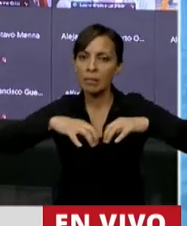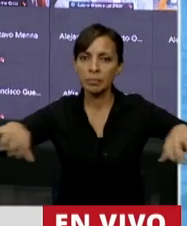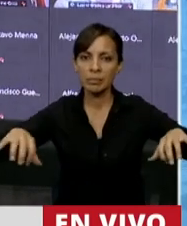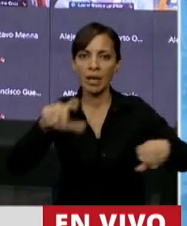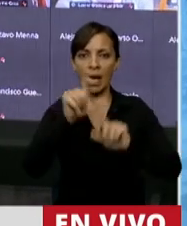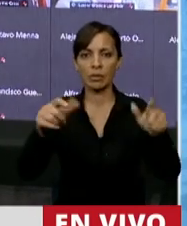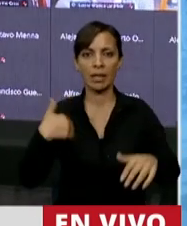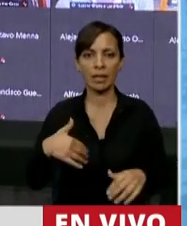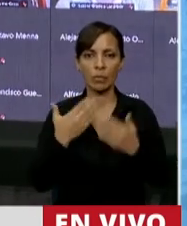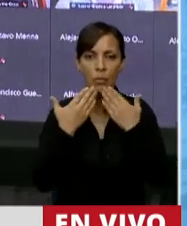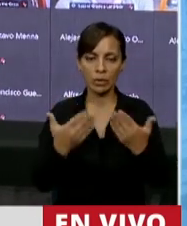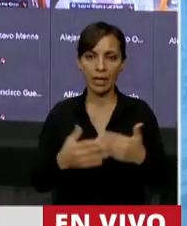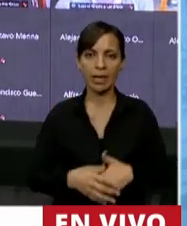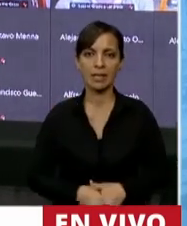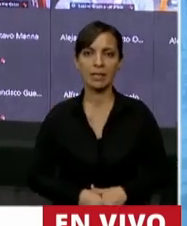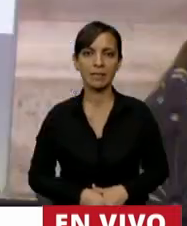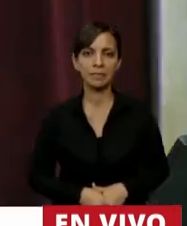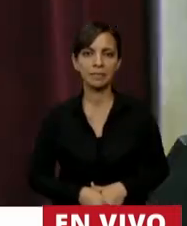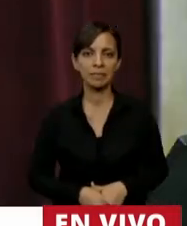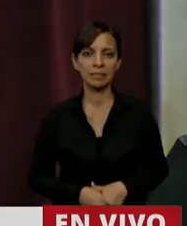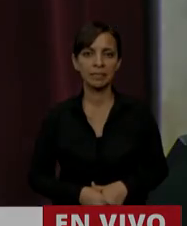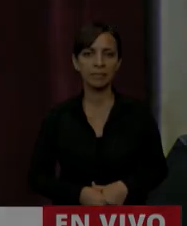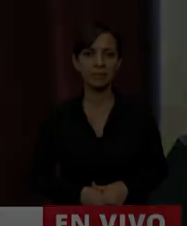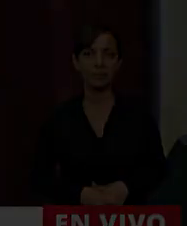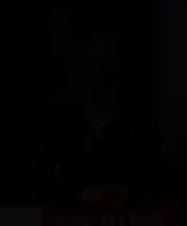argentinos. Muchas gracias. Gracias, diputada.